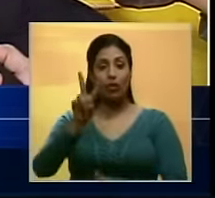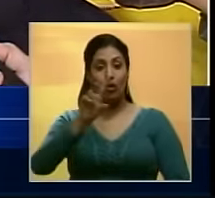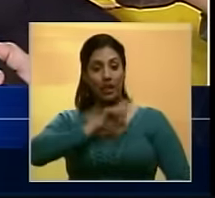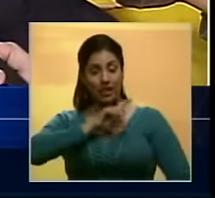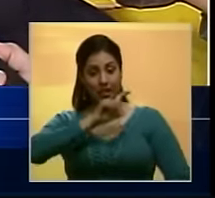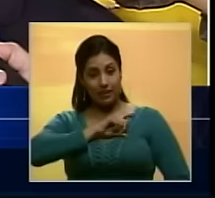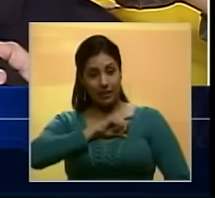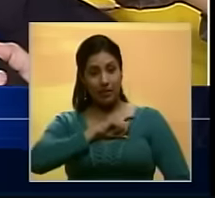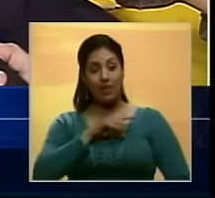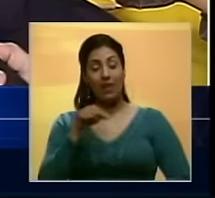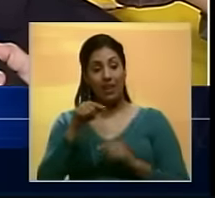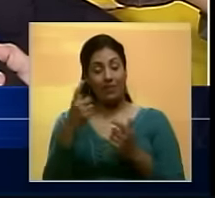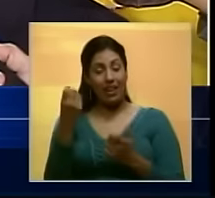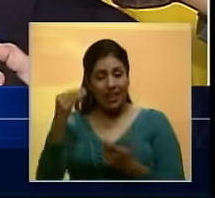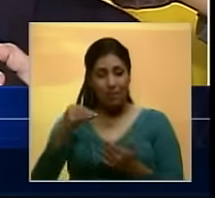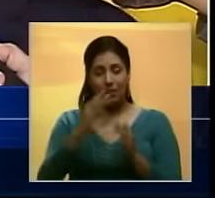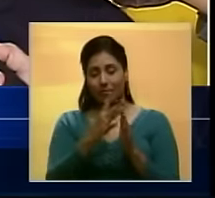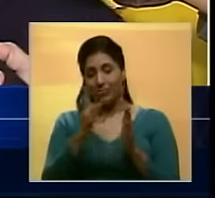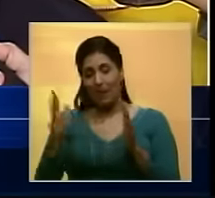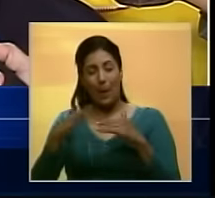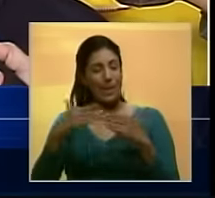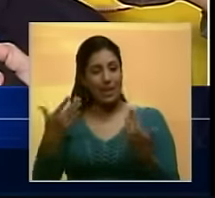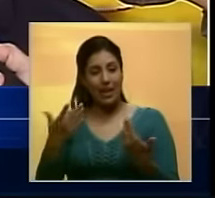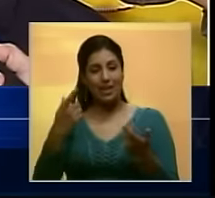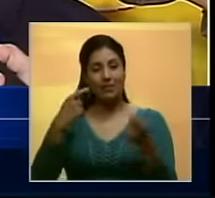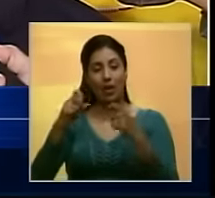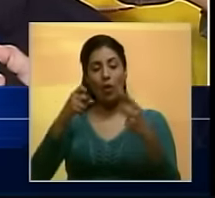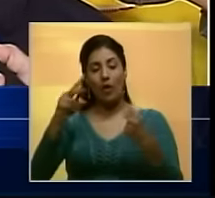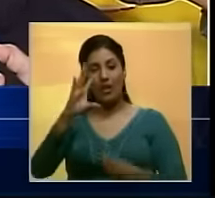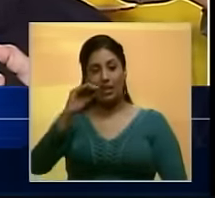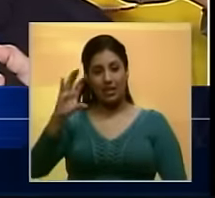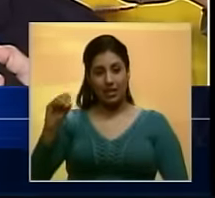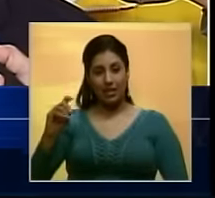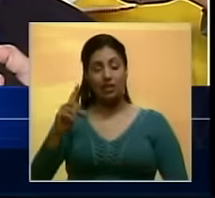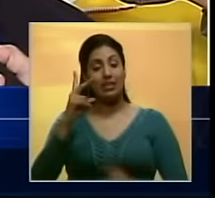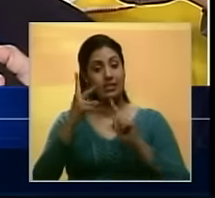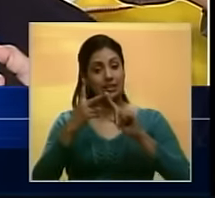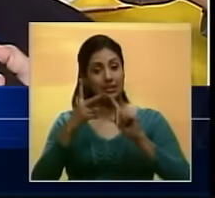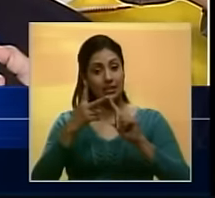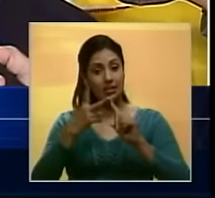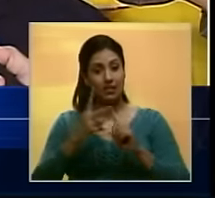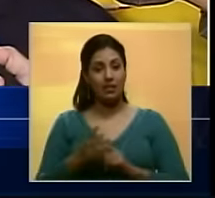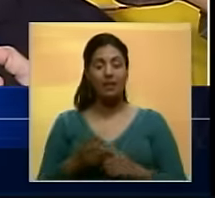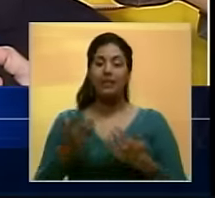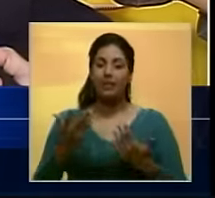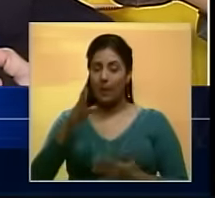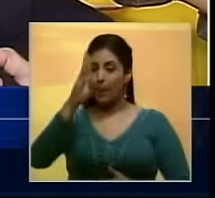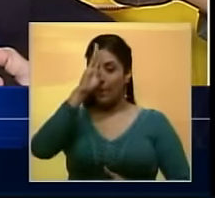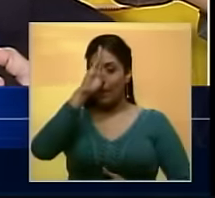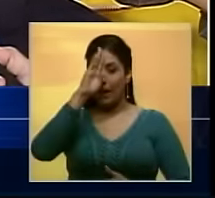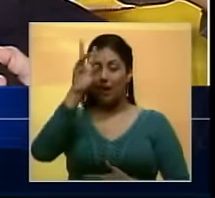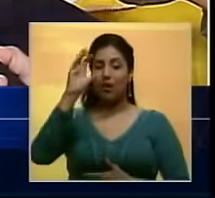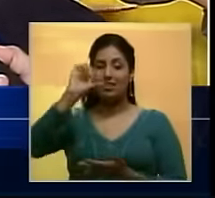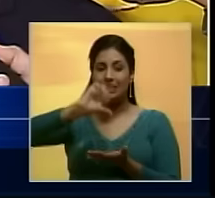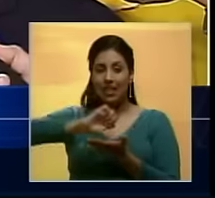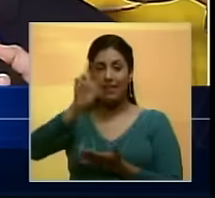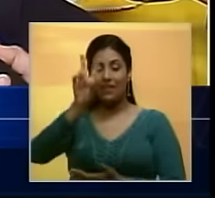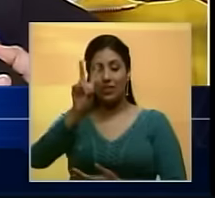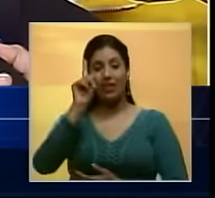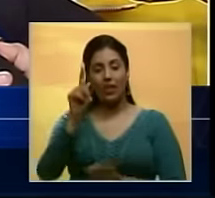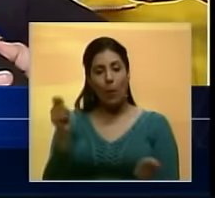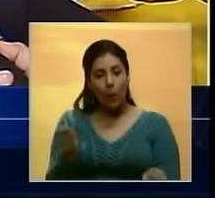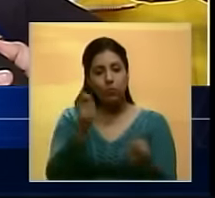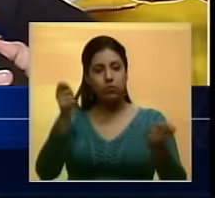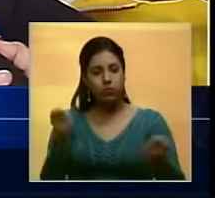día 2 de enero Y es insuficiente el plazo para distribuir los billetes de 500 Segundo, que el Banco Central haga una